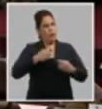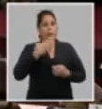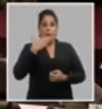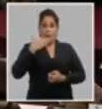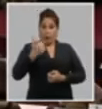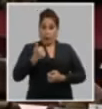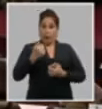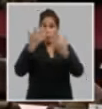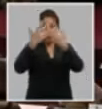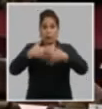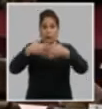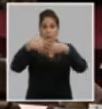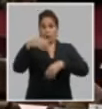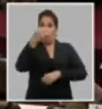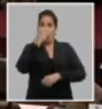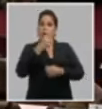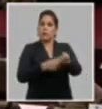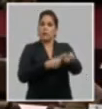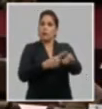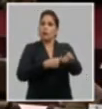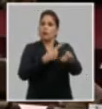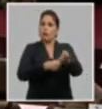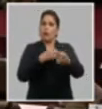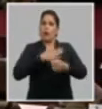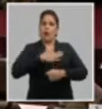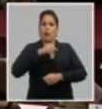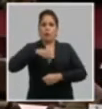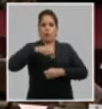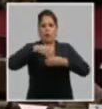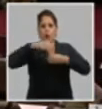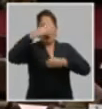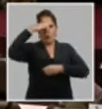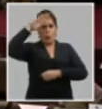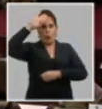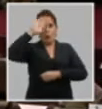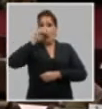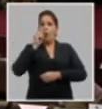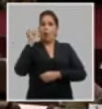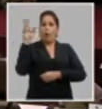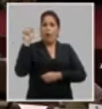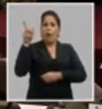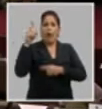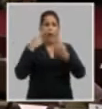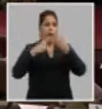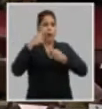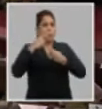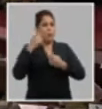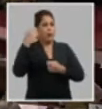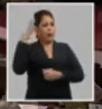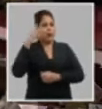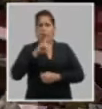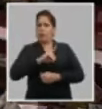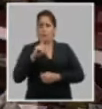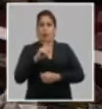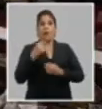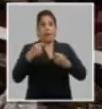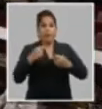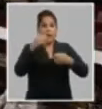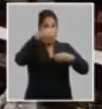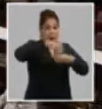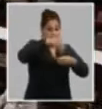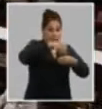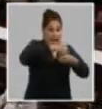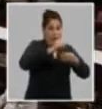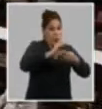debemos acostumbrarnos a vivir con lo que tenemos y no pretender gastar más que los ingresos que